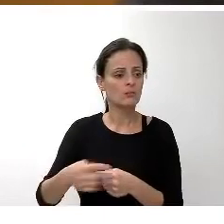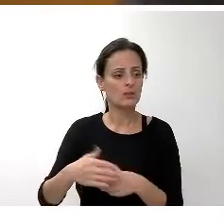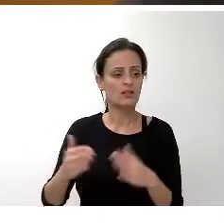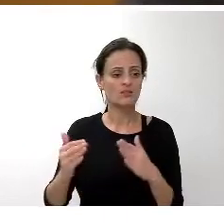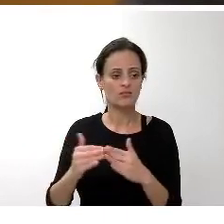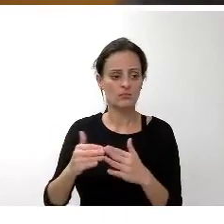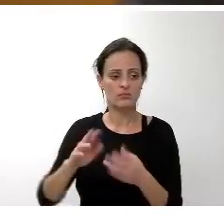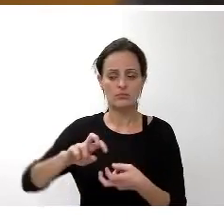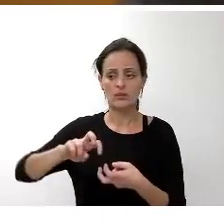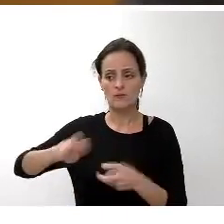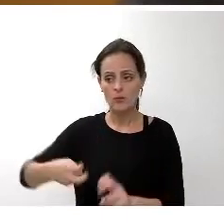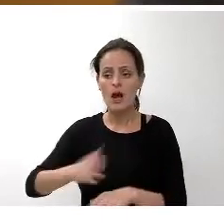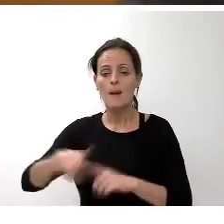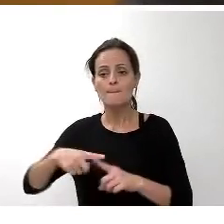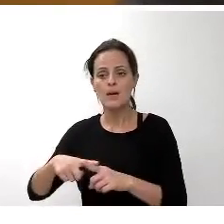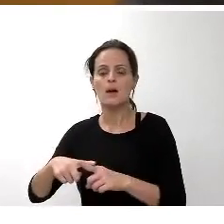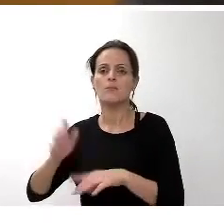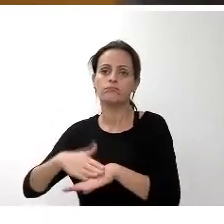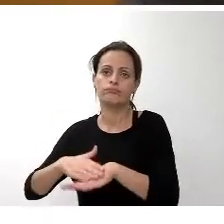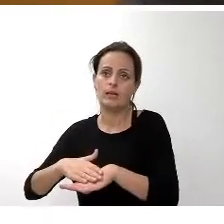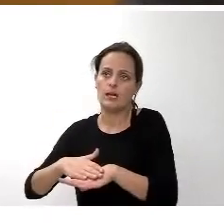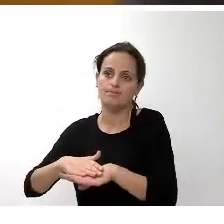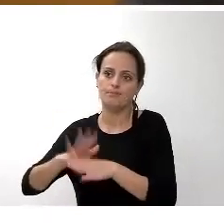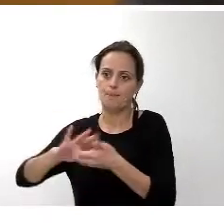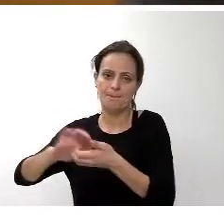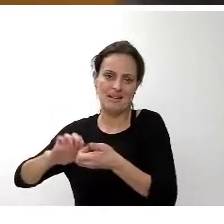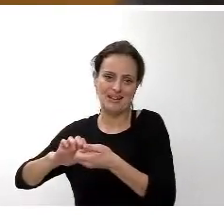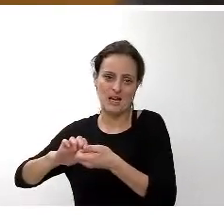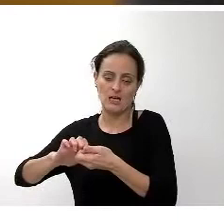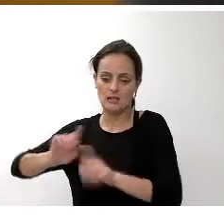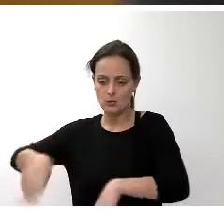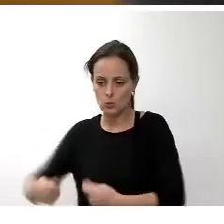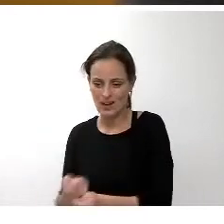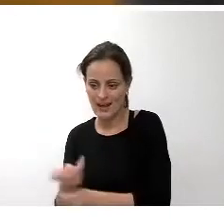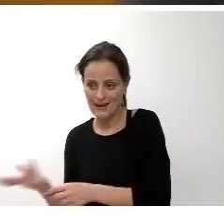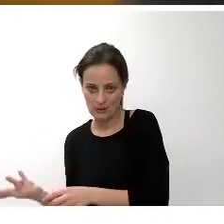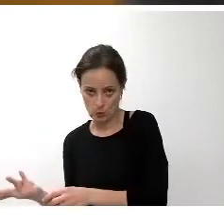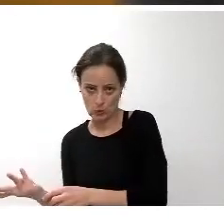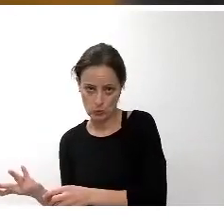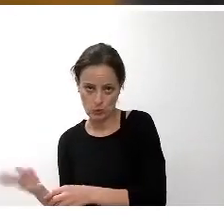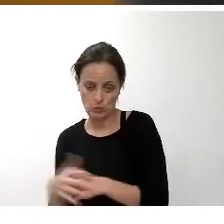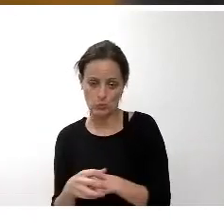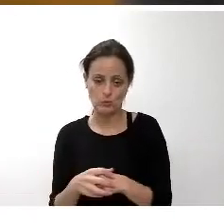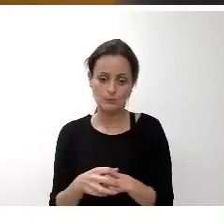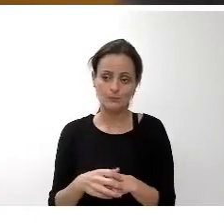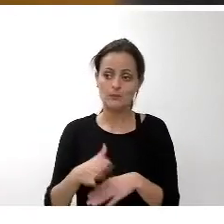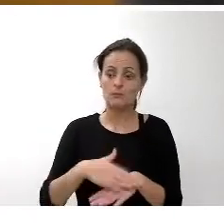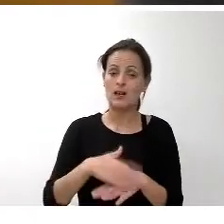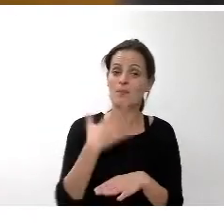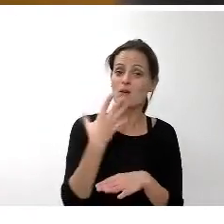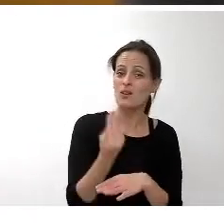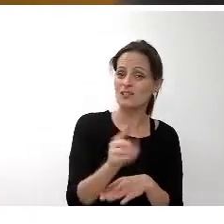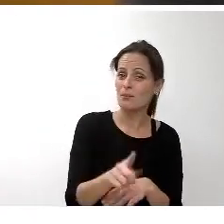los dos parques naturales respectivamente es de destacar que los recursos que el cabildo destinará el próximo año a la mejora de infraestructura rural